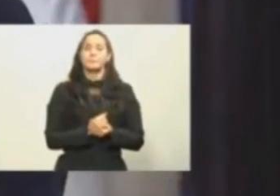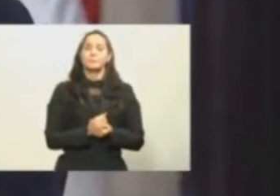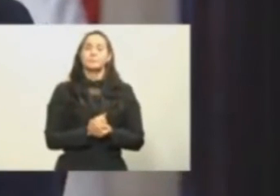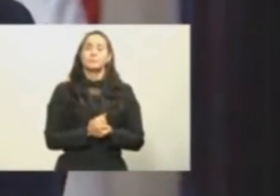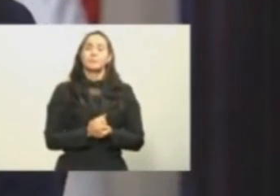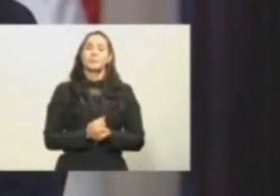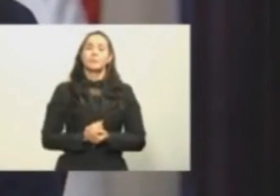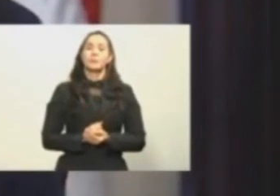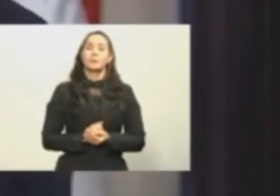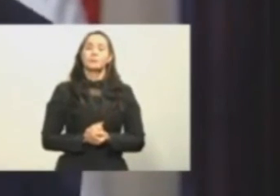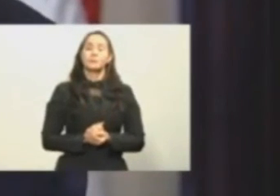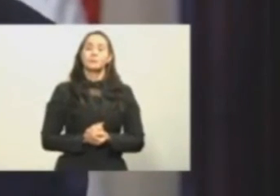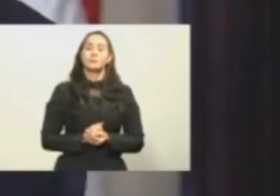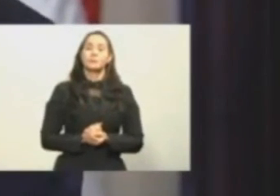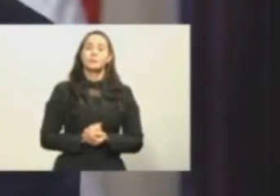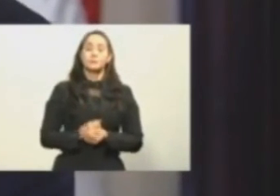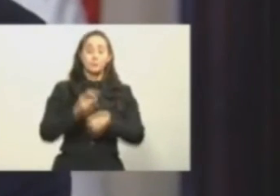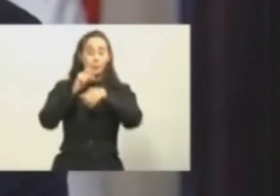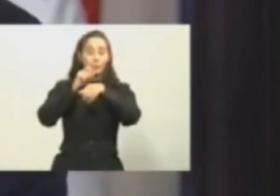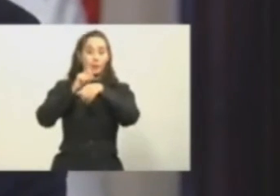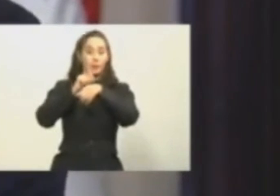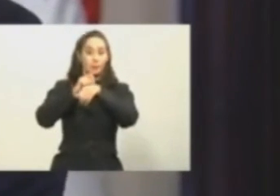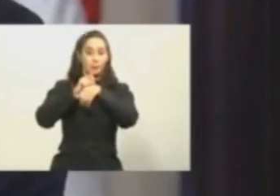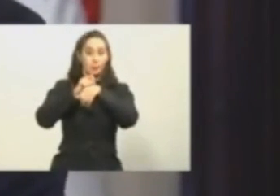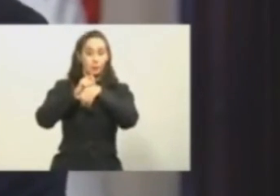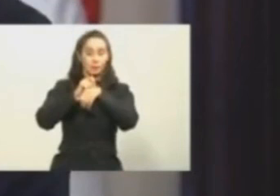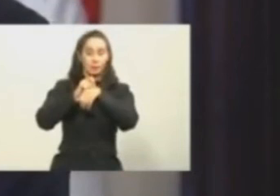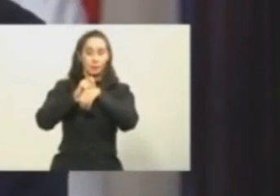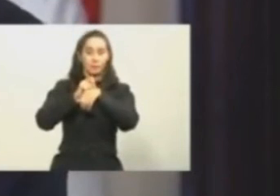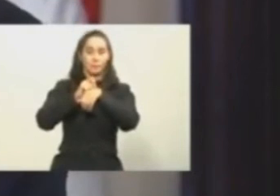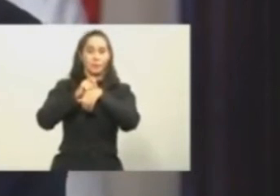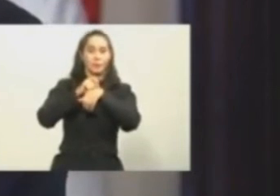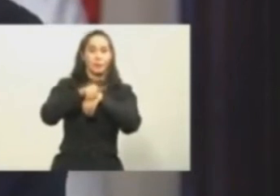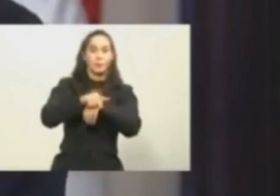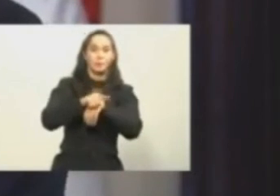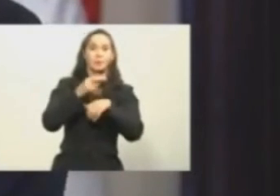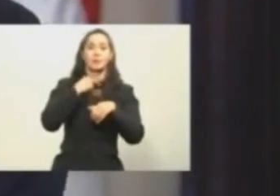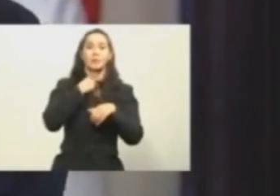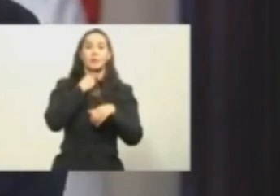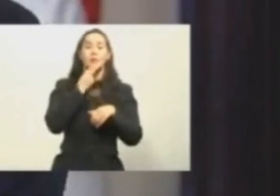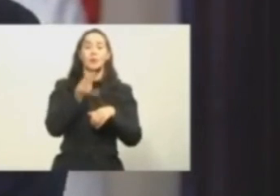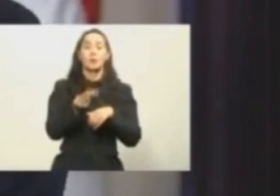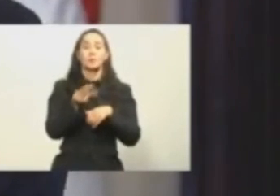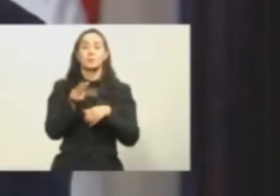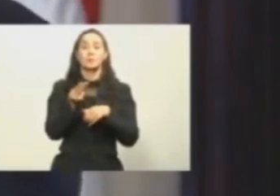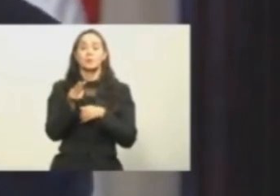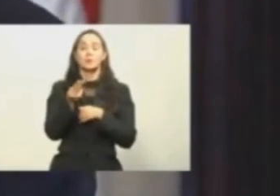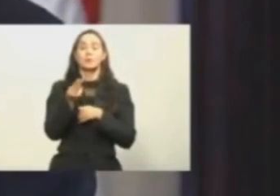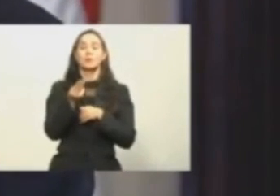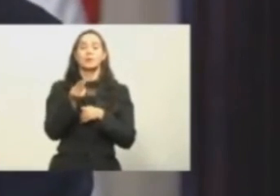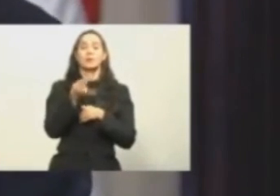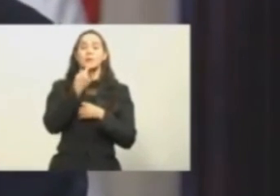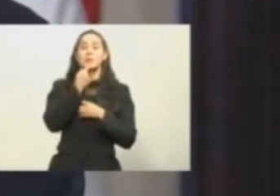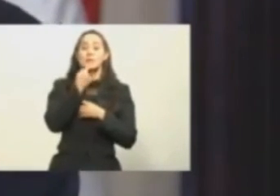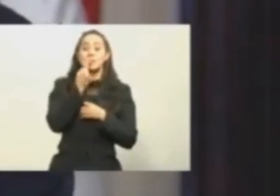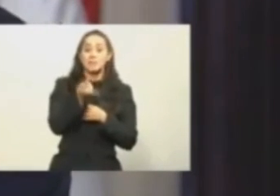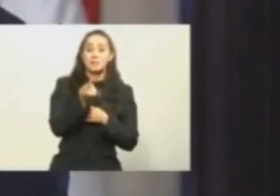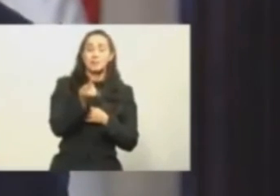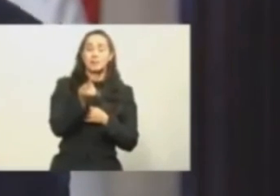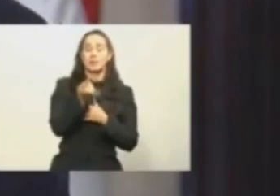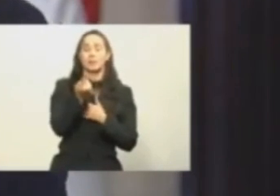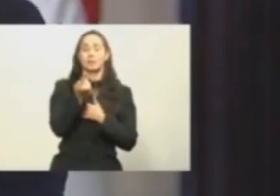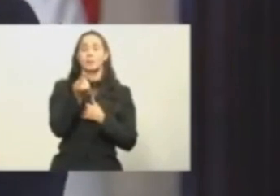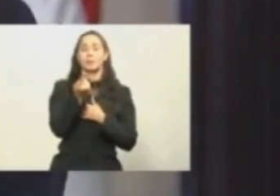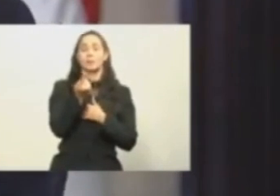tienen una unidad de criterio. Entonces, el mensaje que dijo la vocera del gobierno fue refiriéndose a